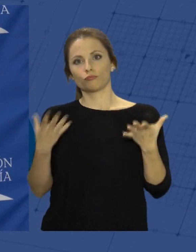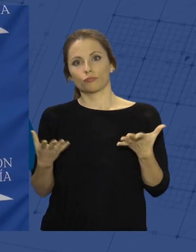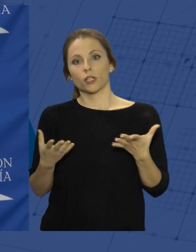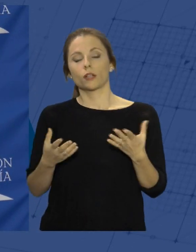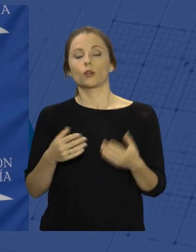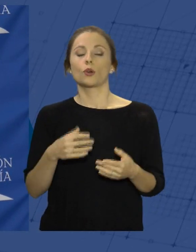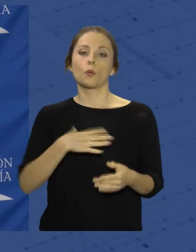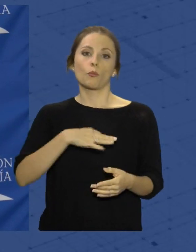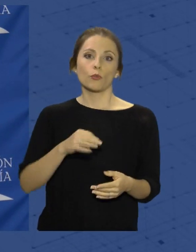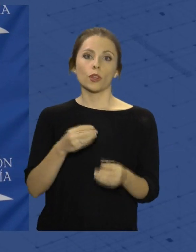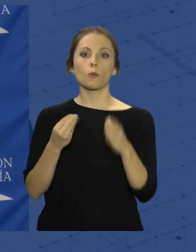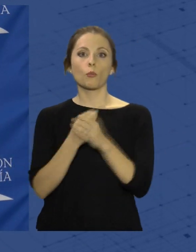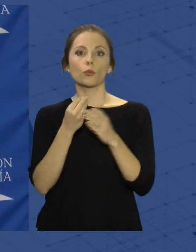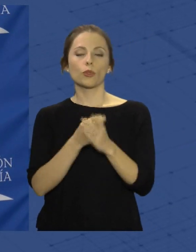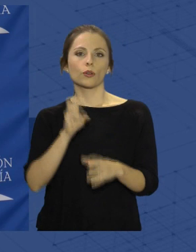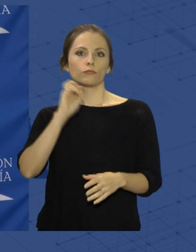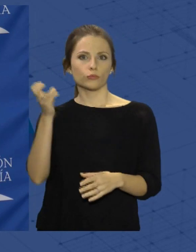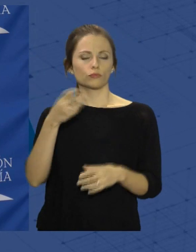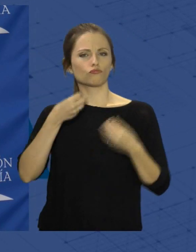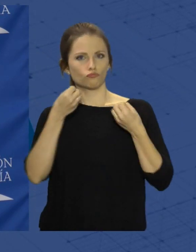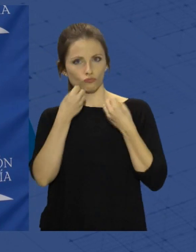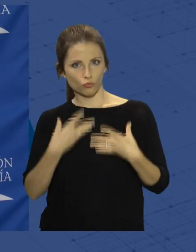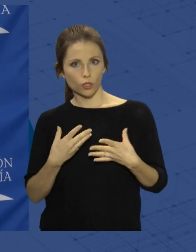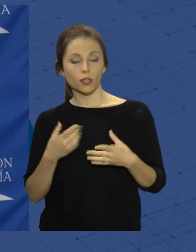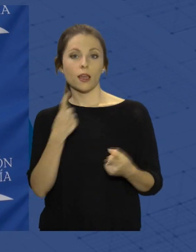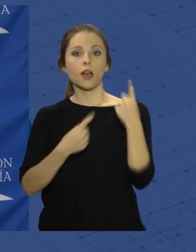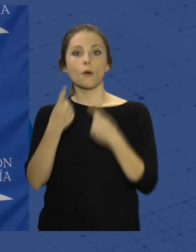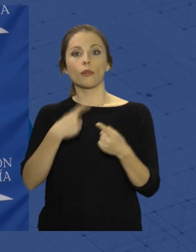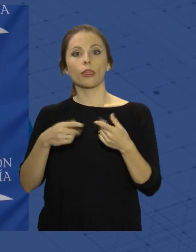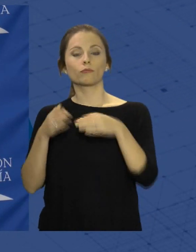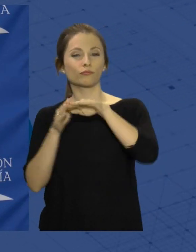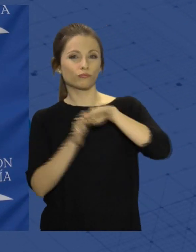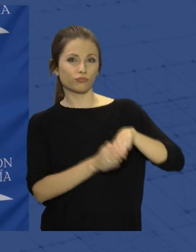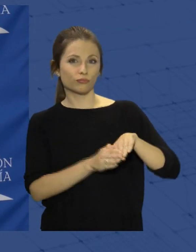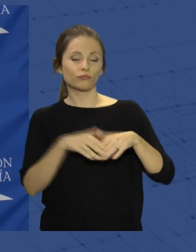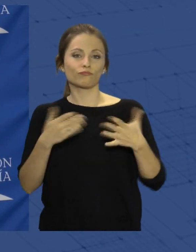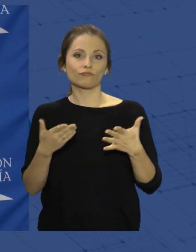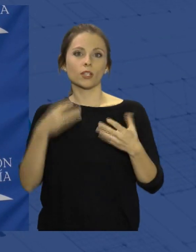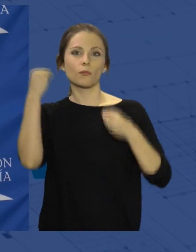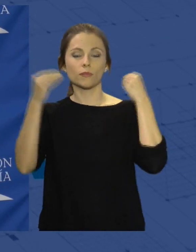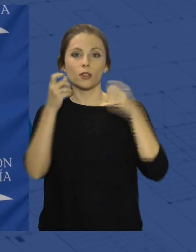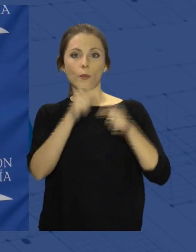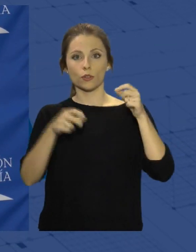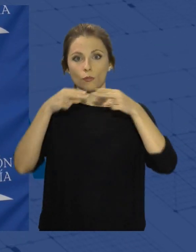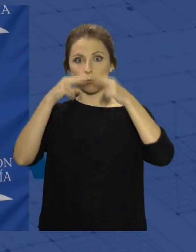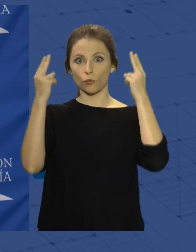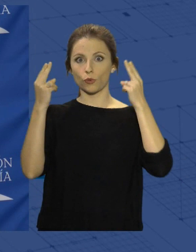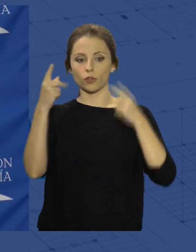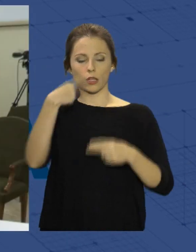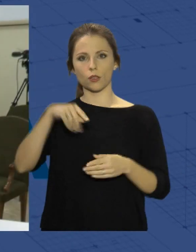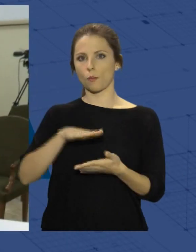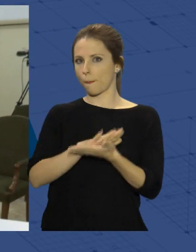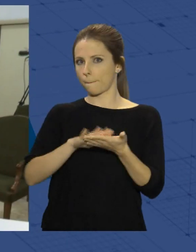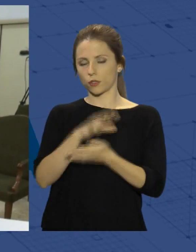producciones que también tienen una increíble factura muchas veces se puedan quedar fuera y pensamos que el público, que es uno de los componentes básicos de